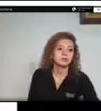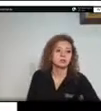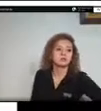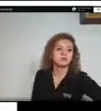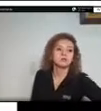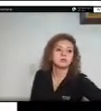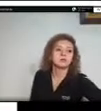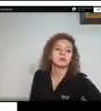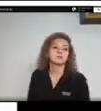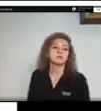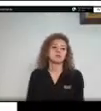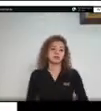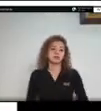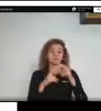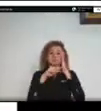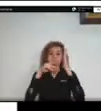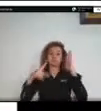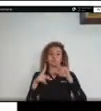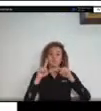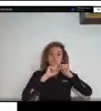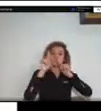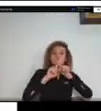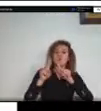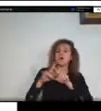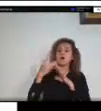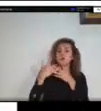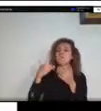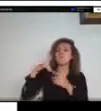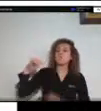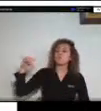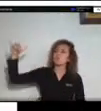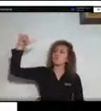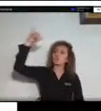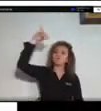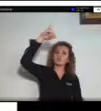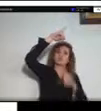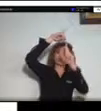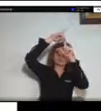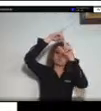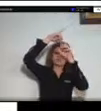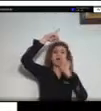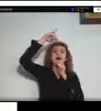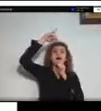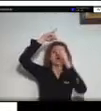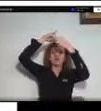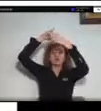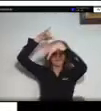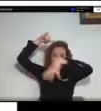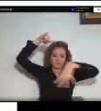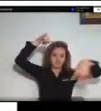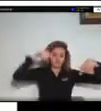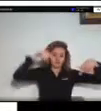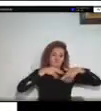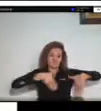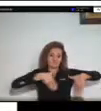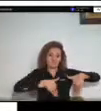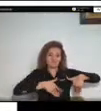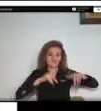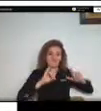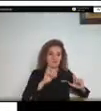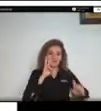unos aviones unos aviones cisterna es un ejemplo casos que se han presentado con un Bambi